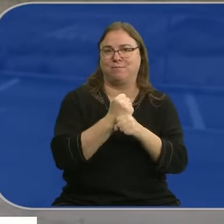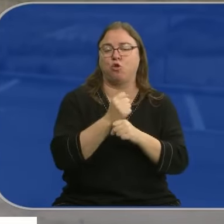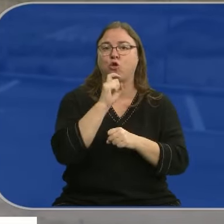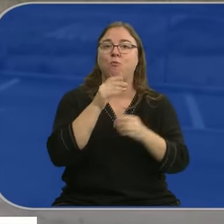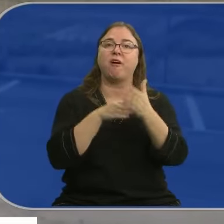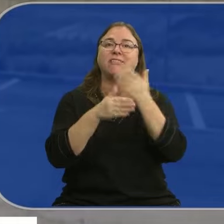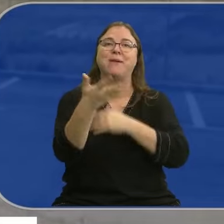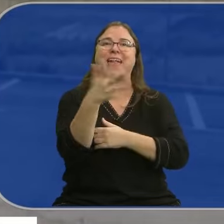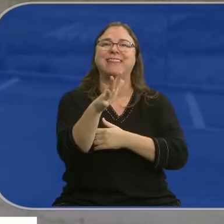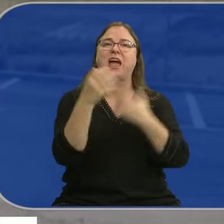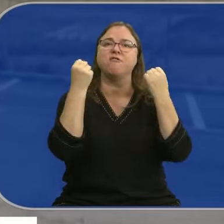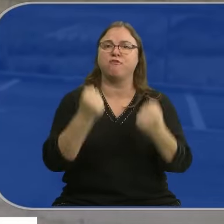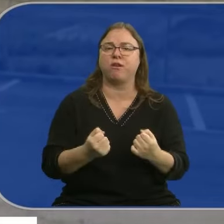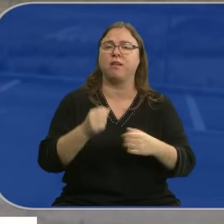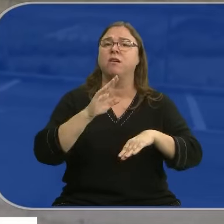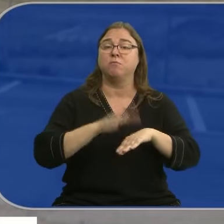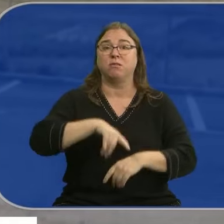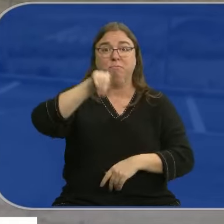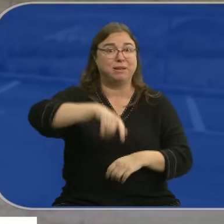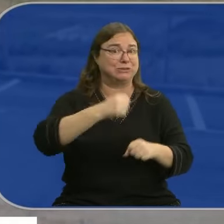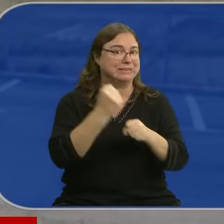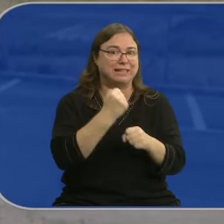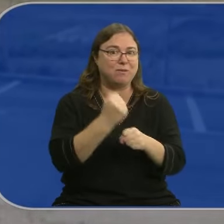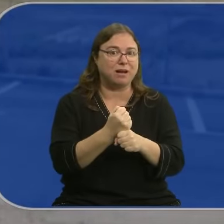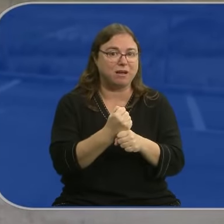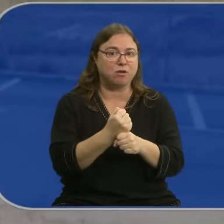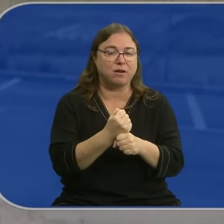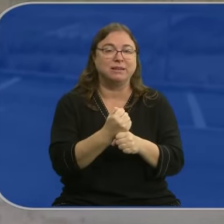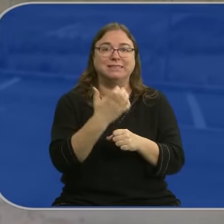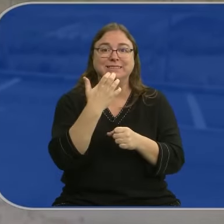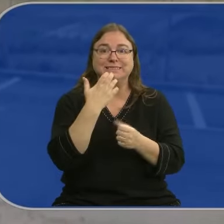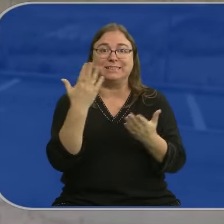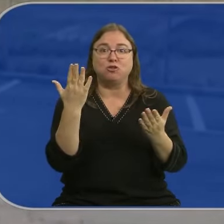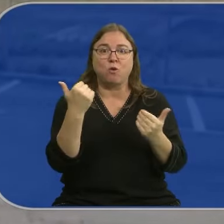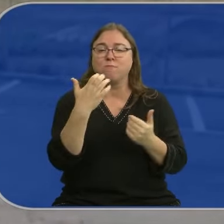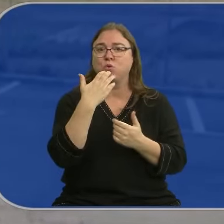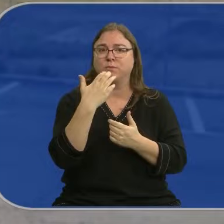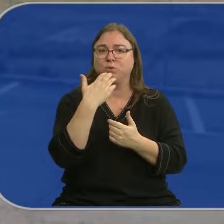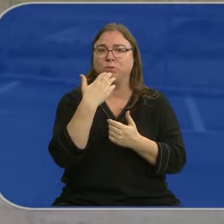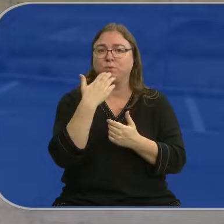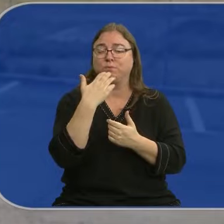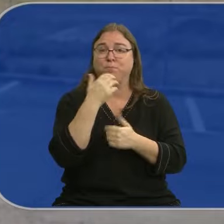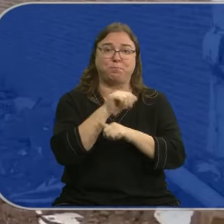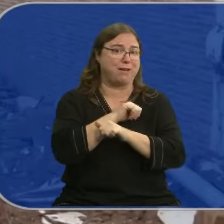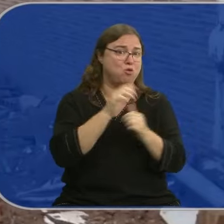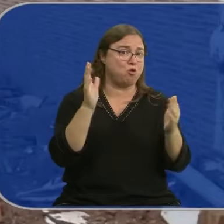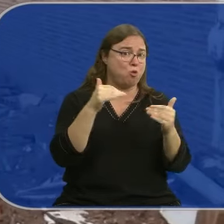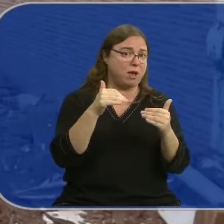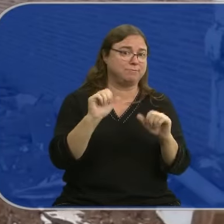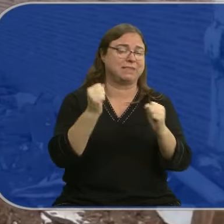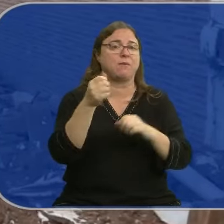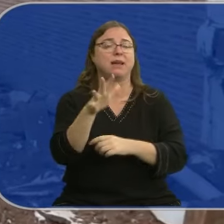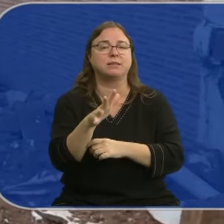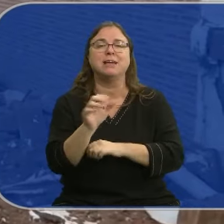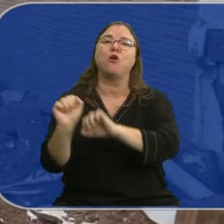los ERTE de fuerza mayor en el que las personas trabajadoras no cuenten tampoco la prestación por desempleo. Un escudo